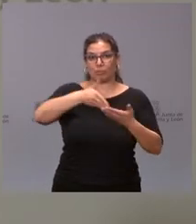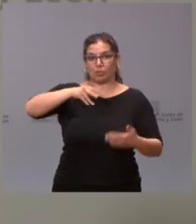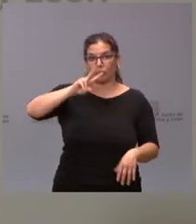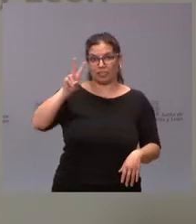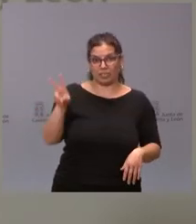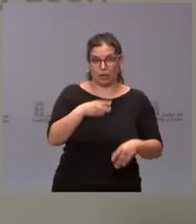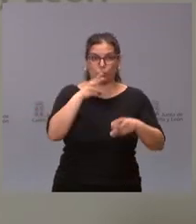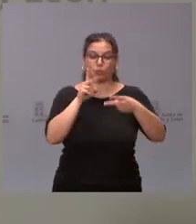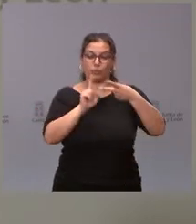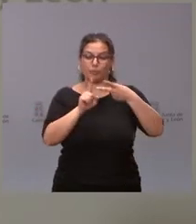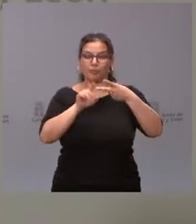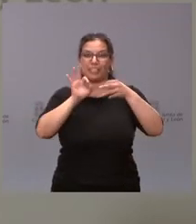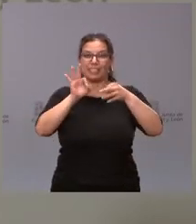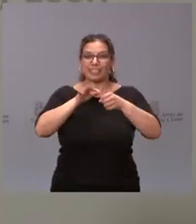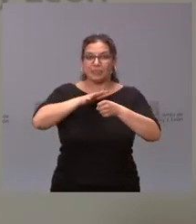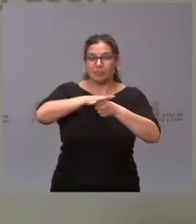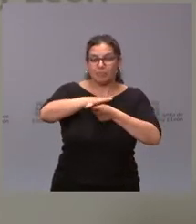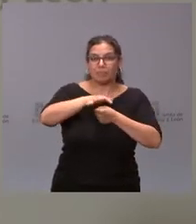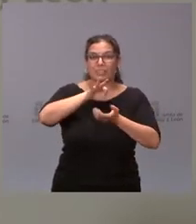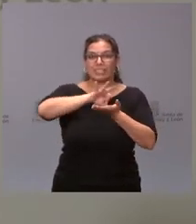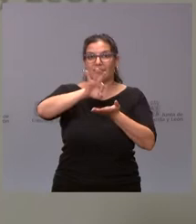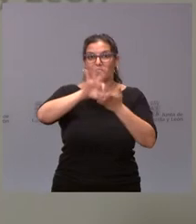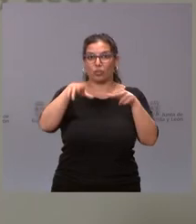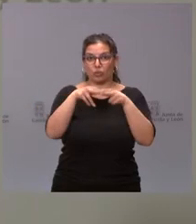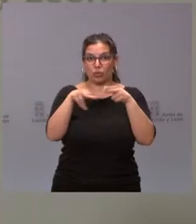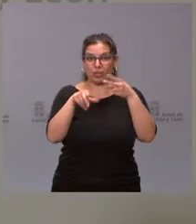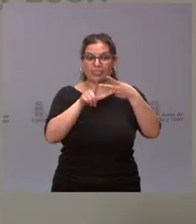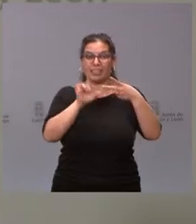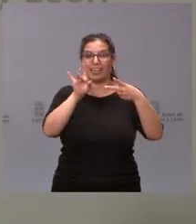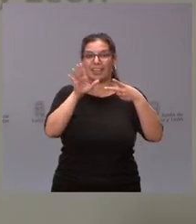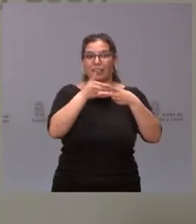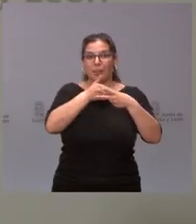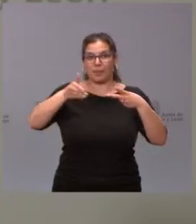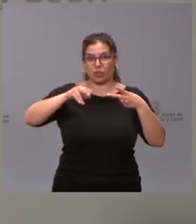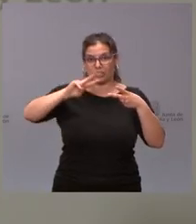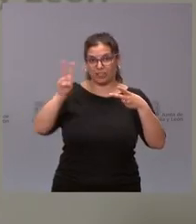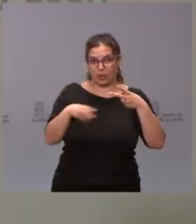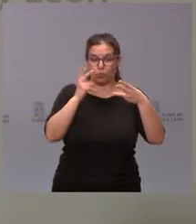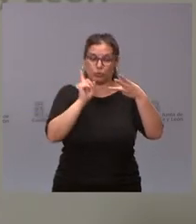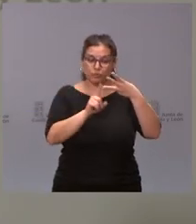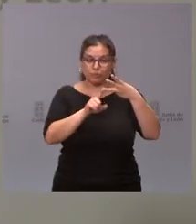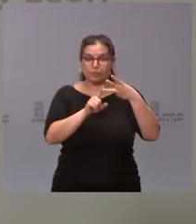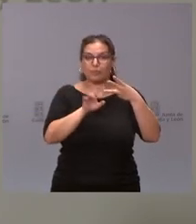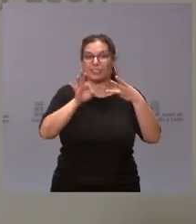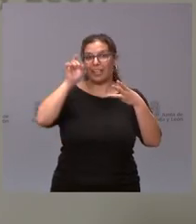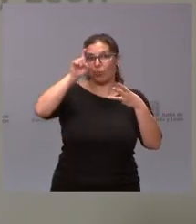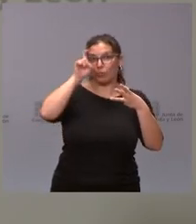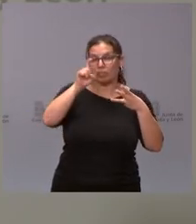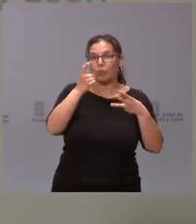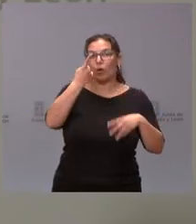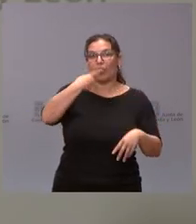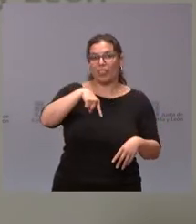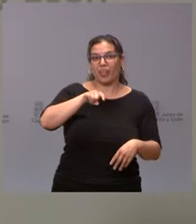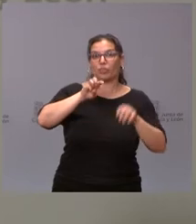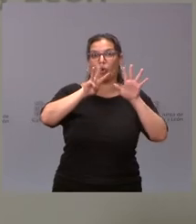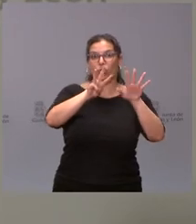En el ámbito de los servicios sociales, 15 millones de euros y en el ámbito educativo de 183